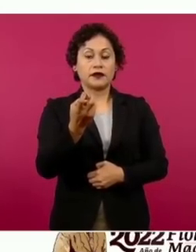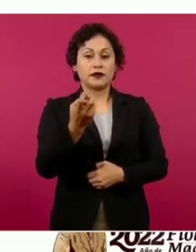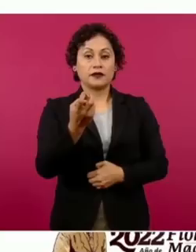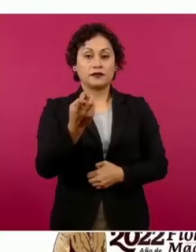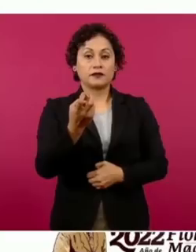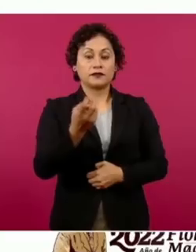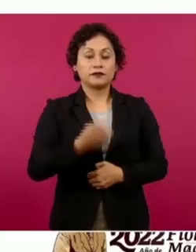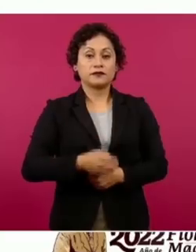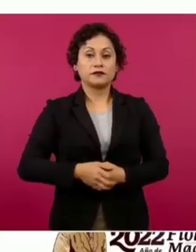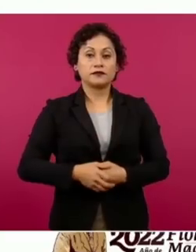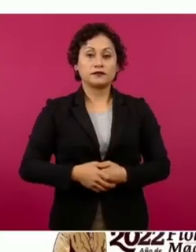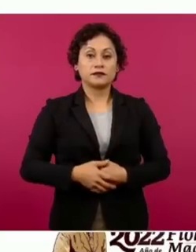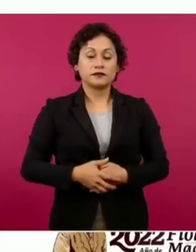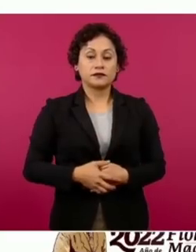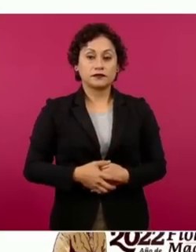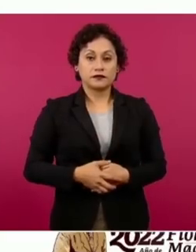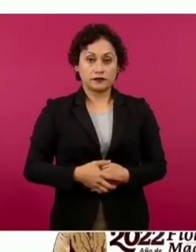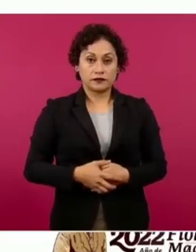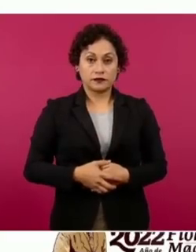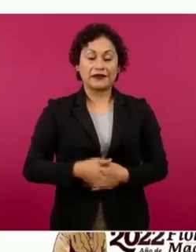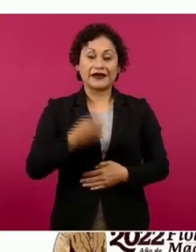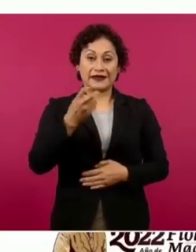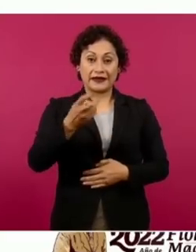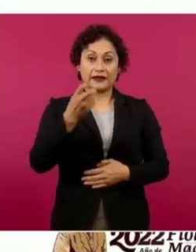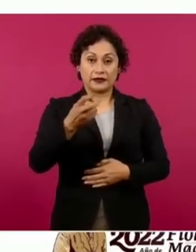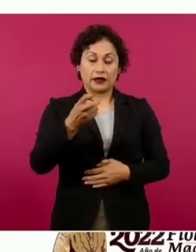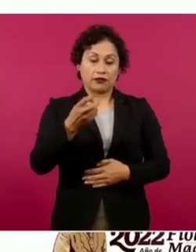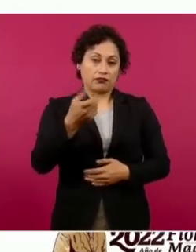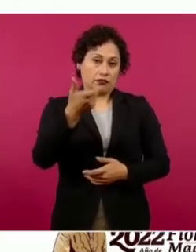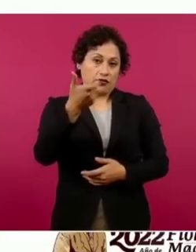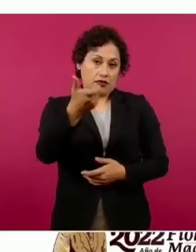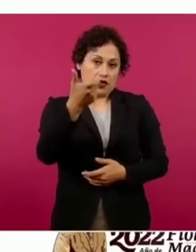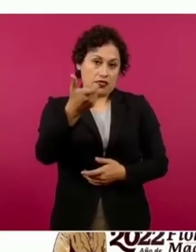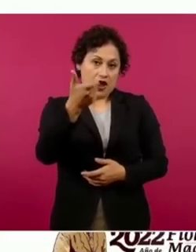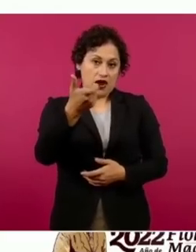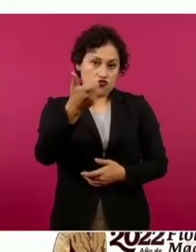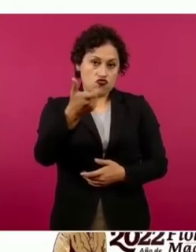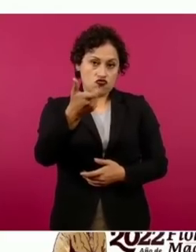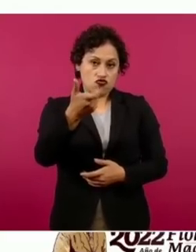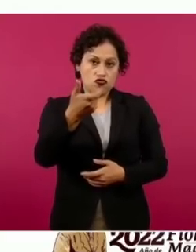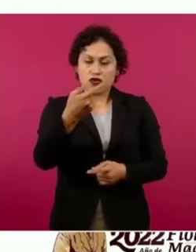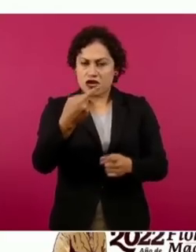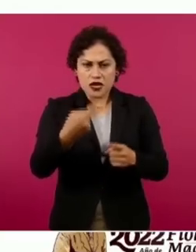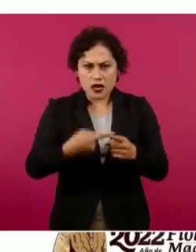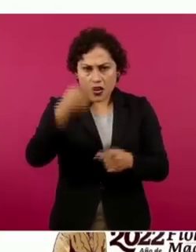proporción, una buena cantidad del pueblo.